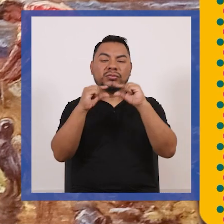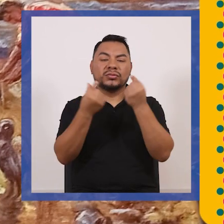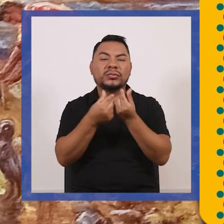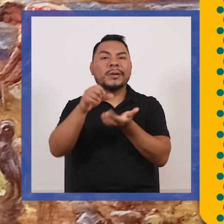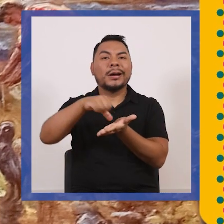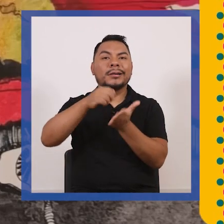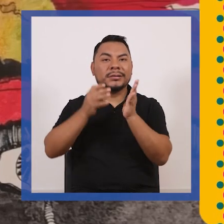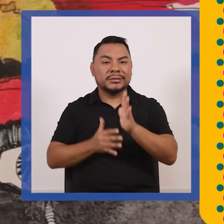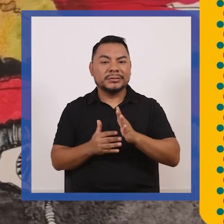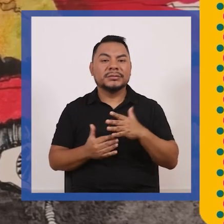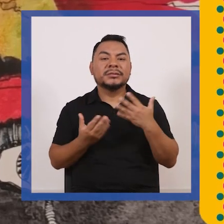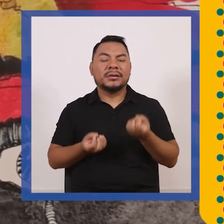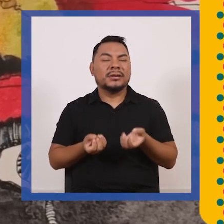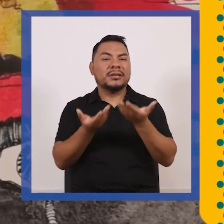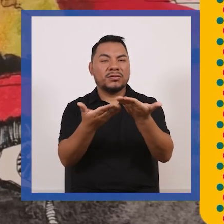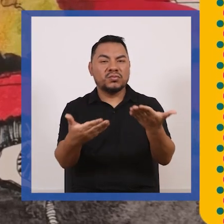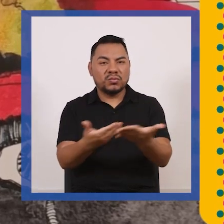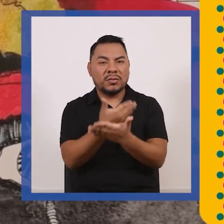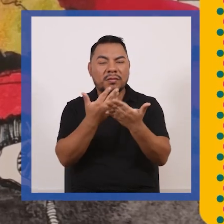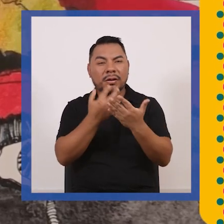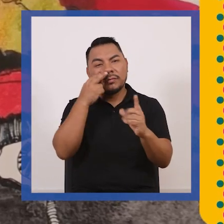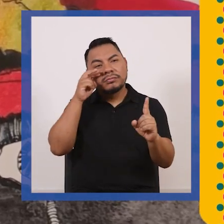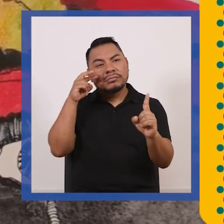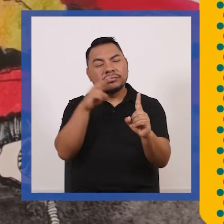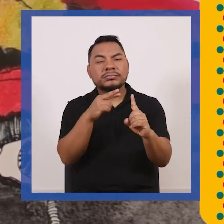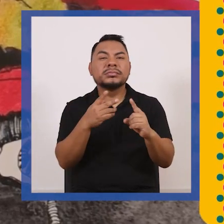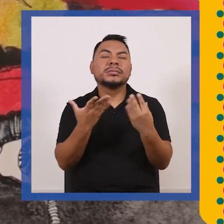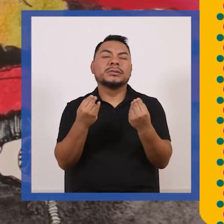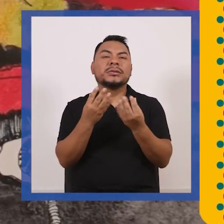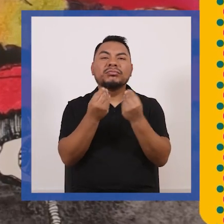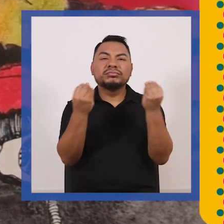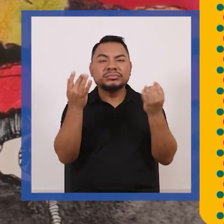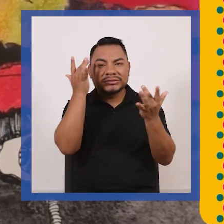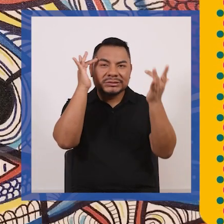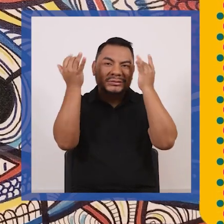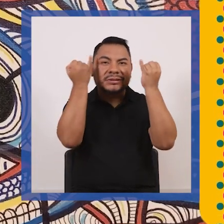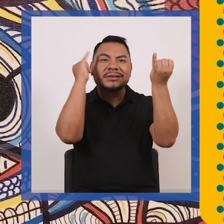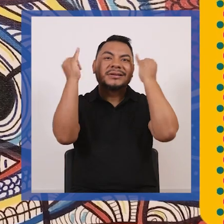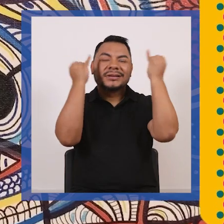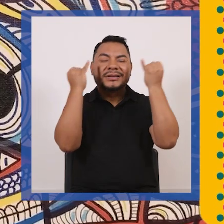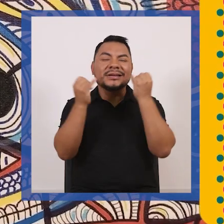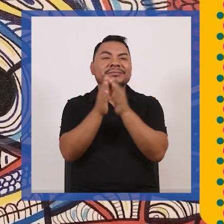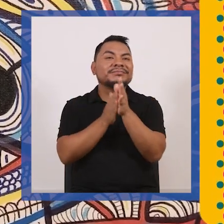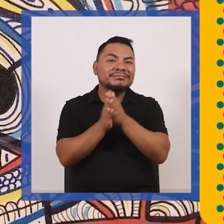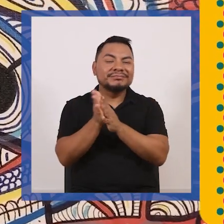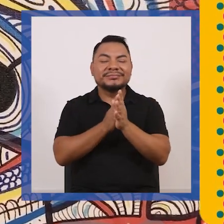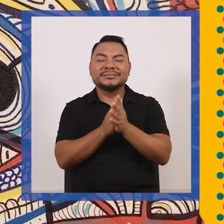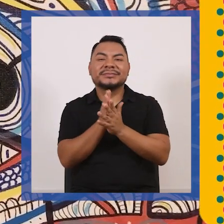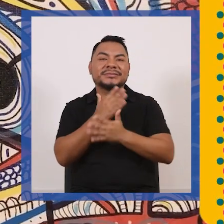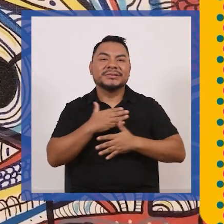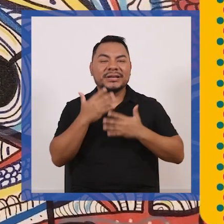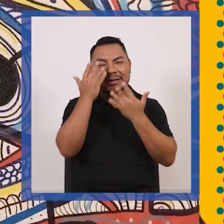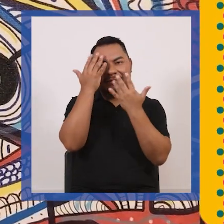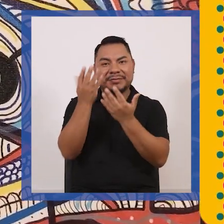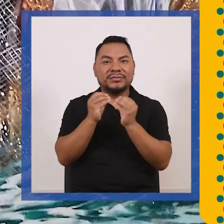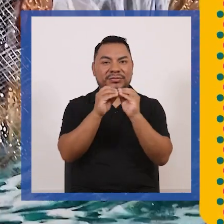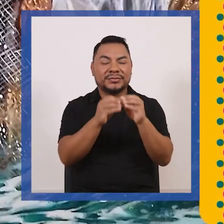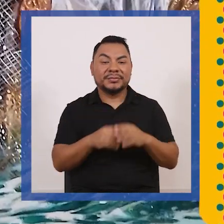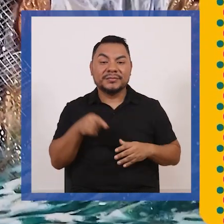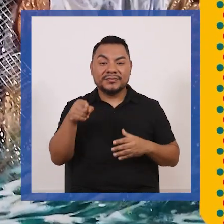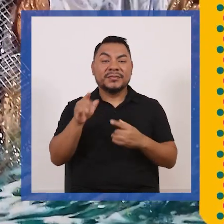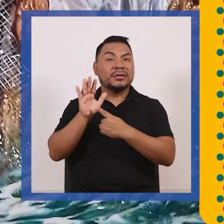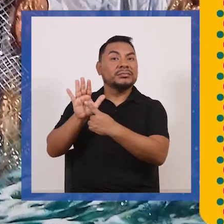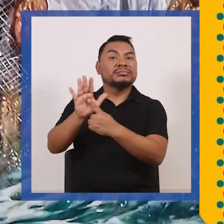grupo de artistas generando nuevas miradas llenas de imaginación fantasía creatividad y esperanza